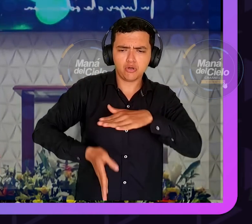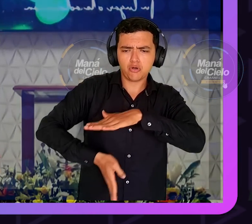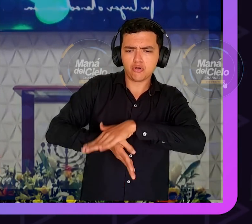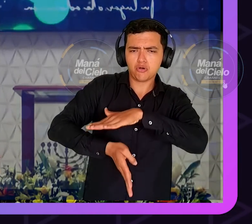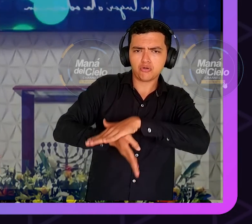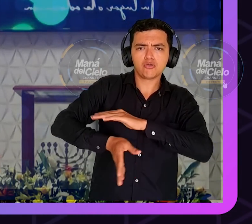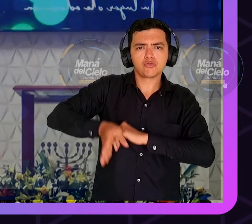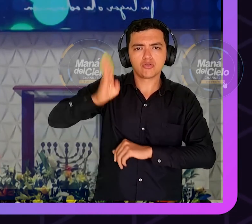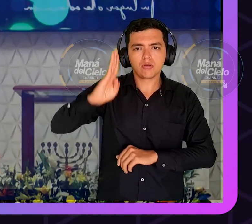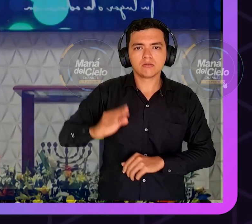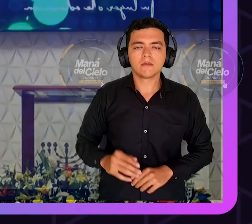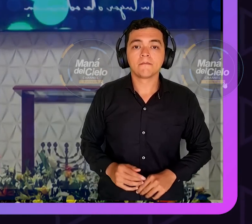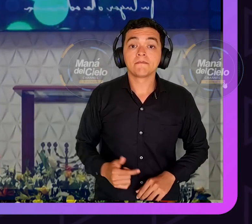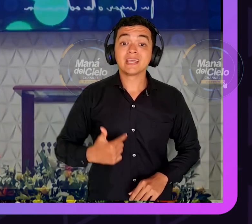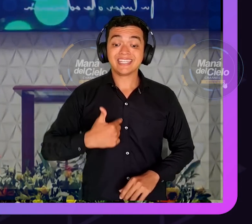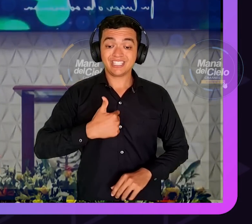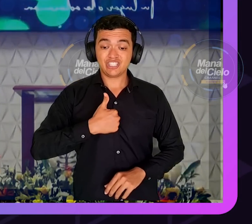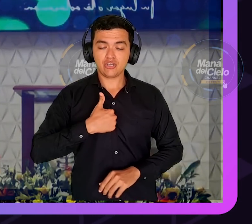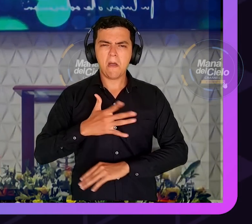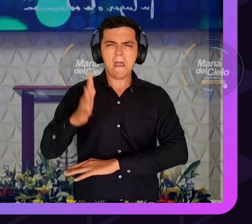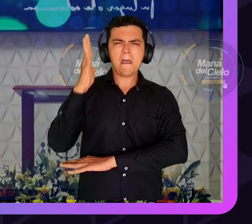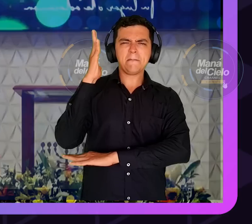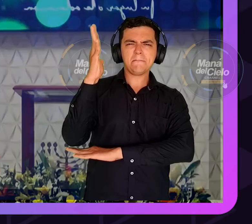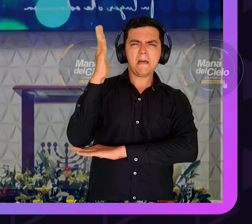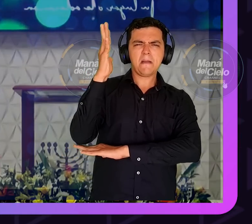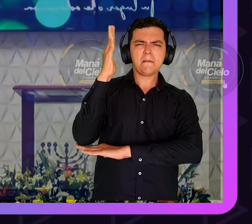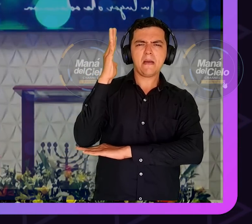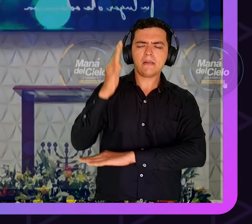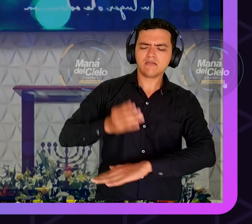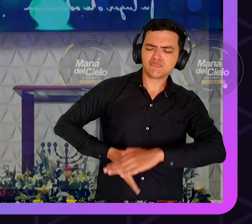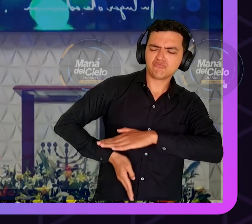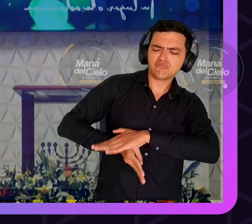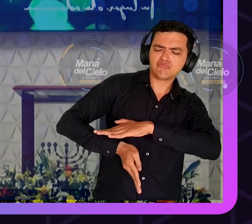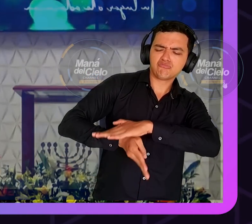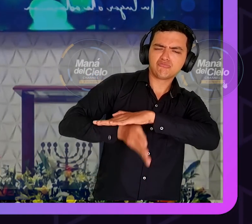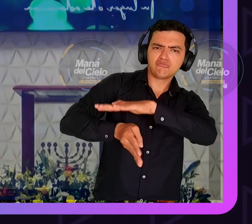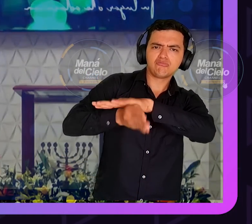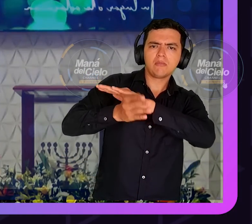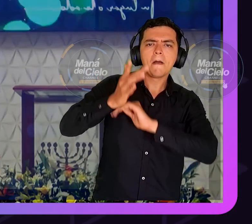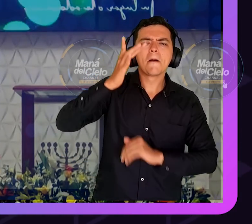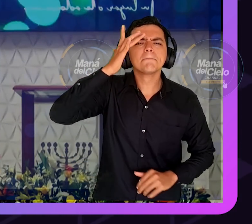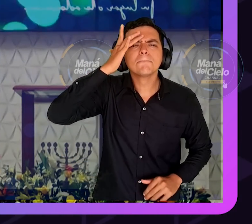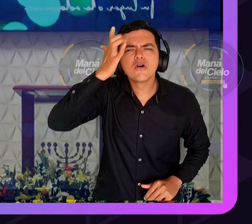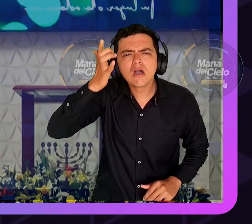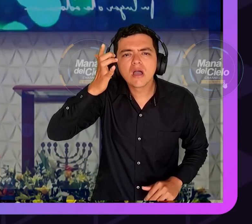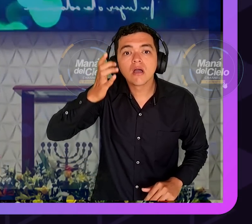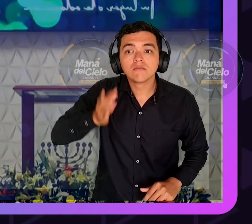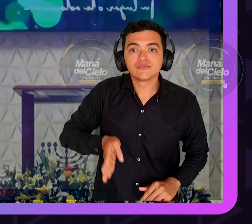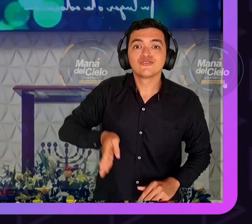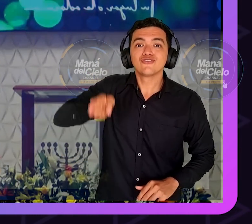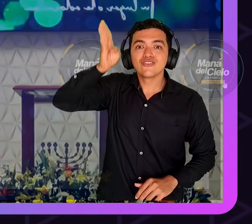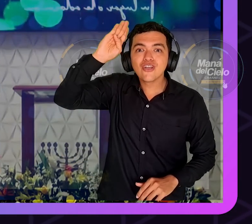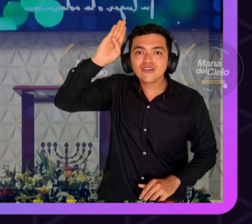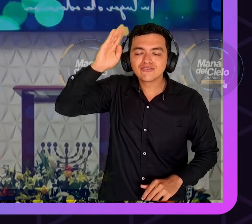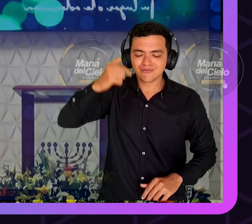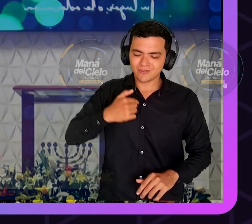nosotros queremos en el gobierno republicano y en la democracia la palabra democracia es pagana es el gobierno del pueblo y esto es una